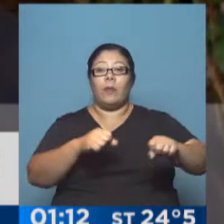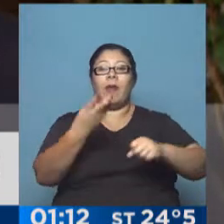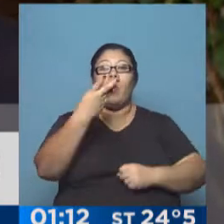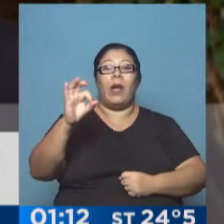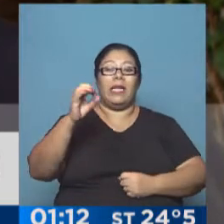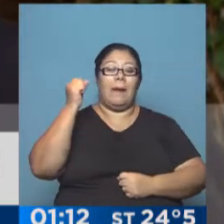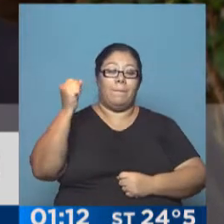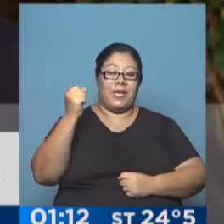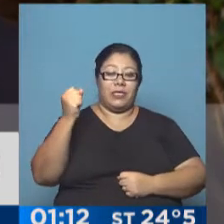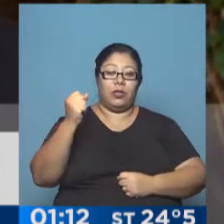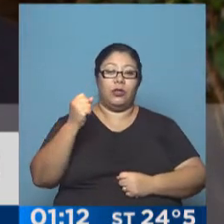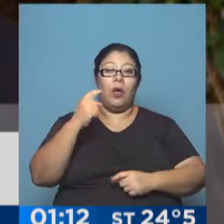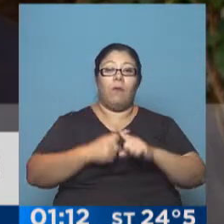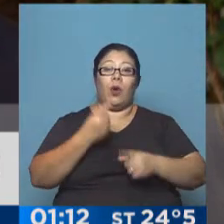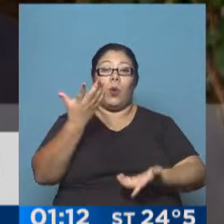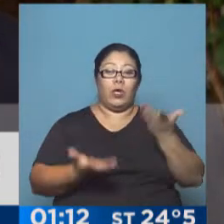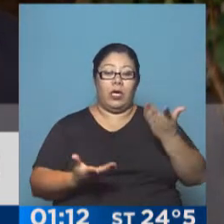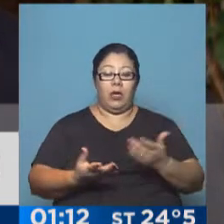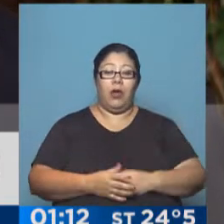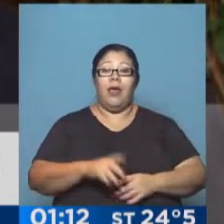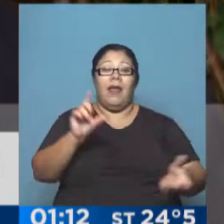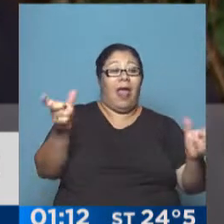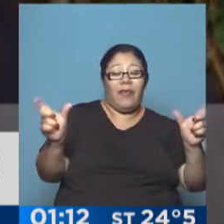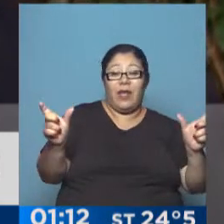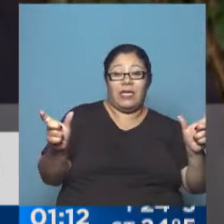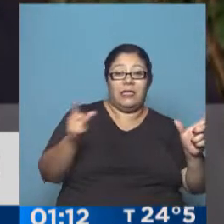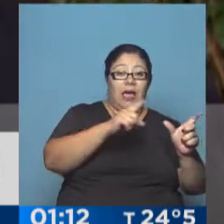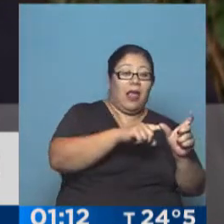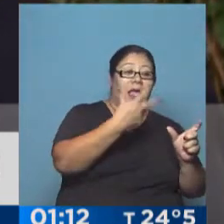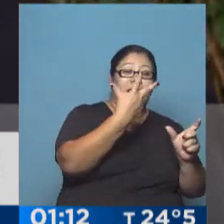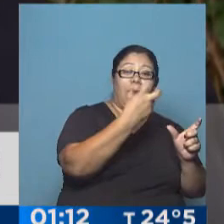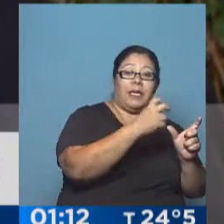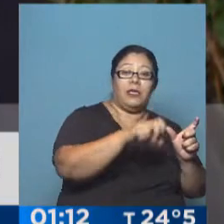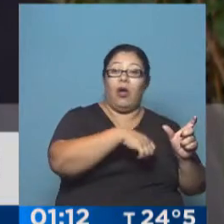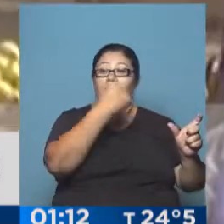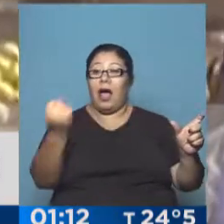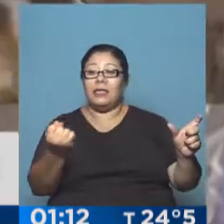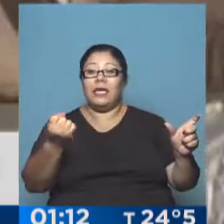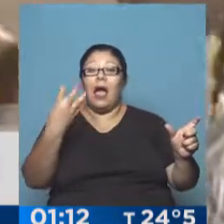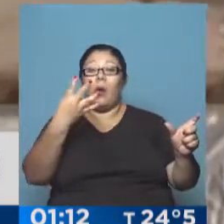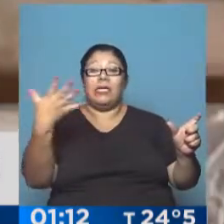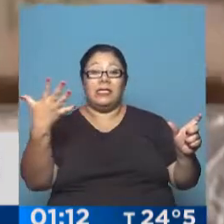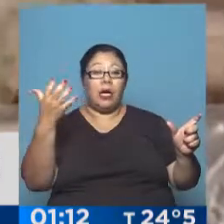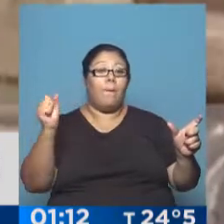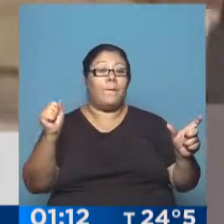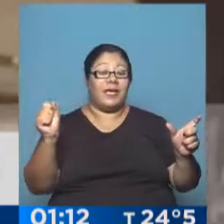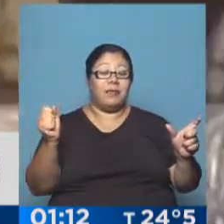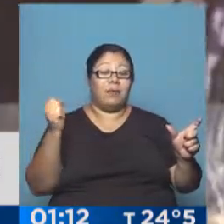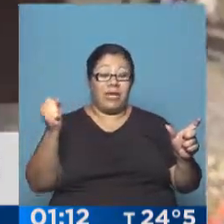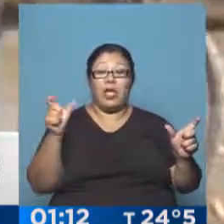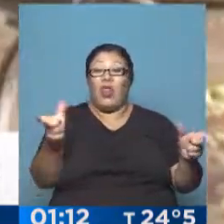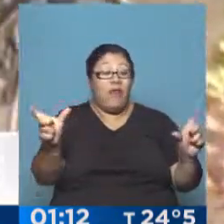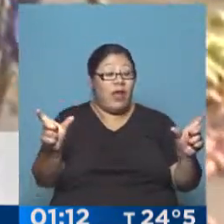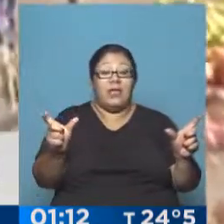pesos, 45 pesos, y la diferencia entre los tres o cuatro pesos a los 45 pesos no se la lleva el transportista. Si pudiéramos